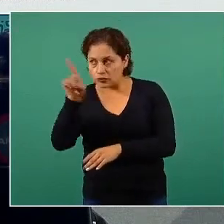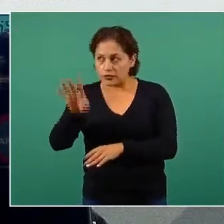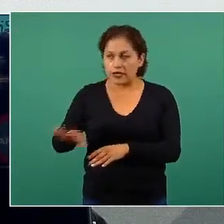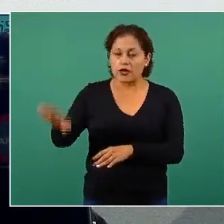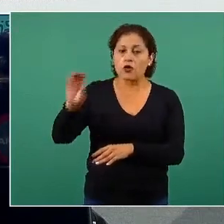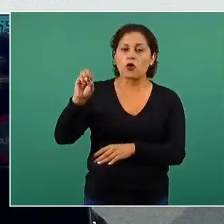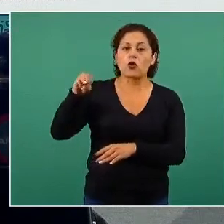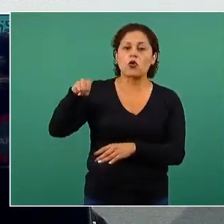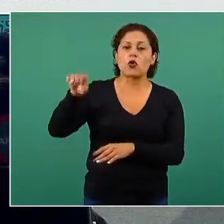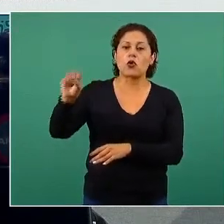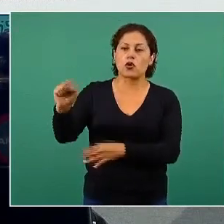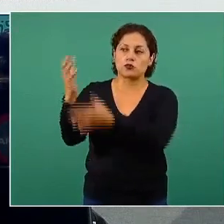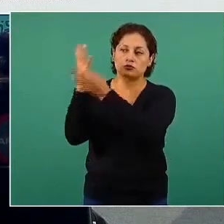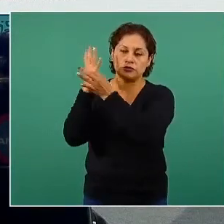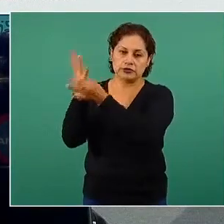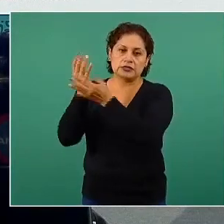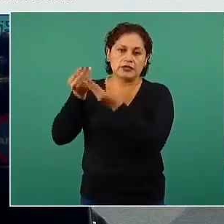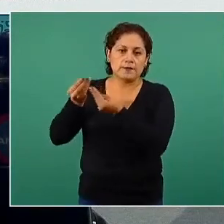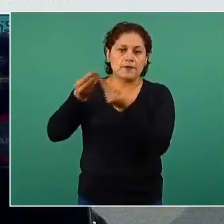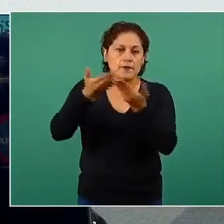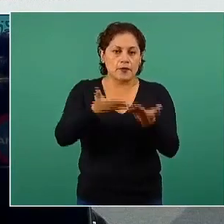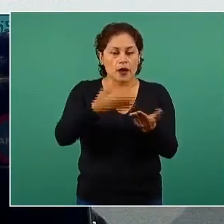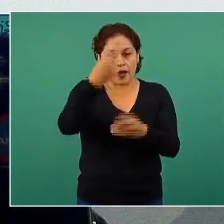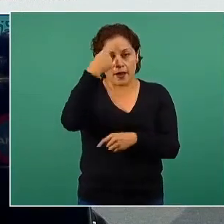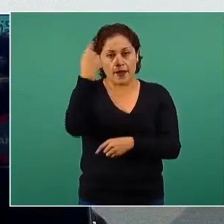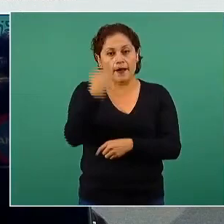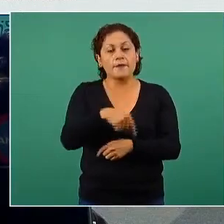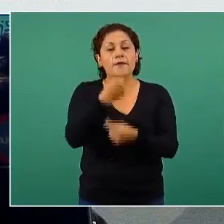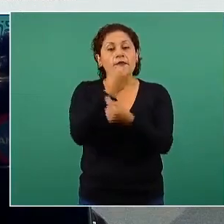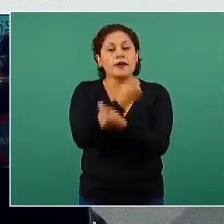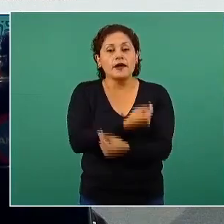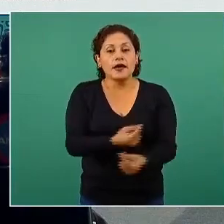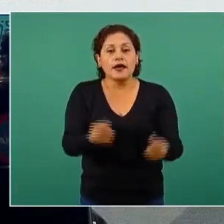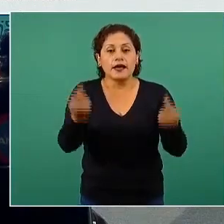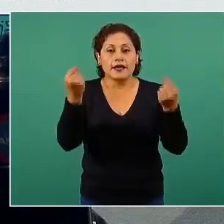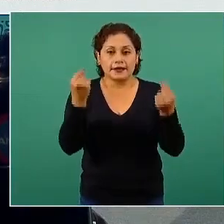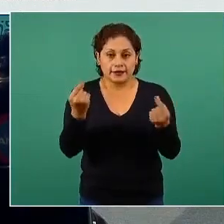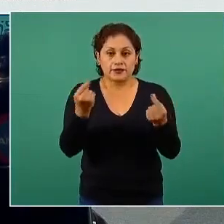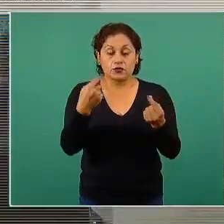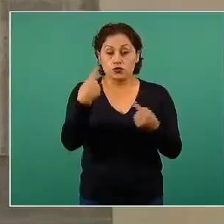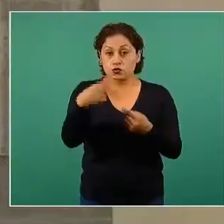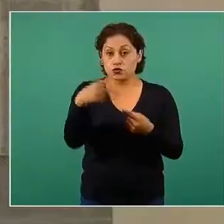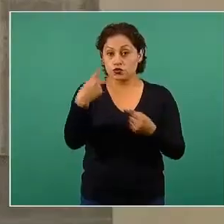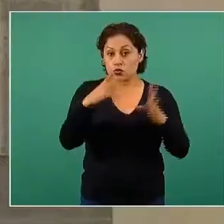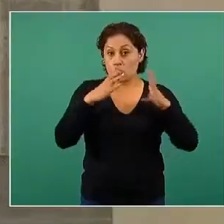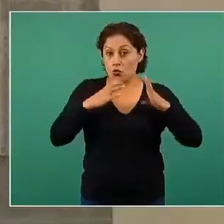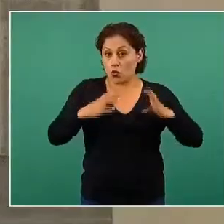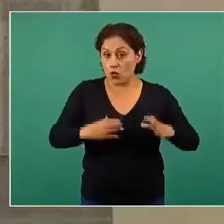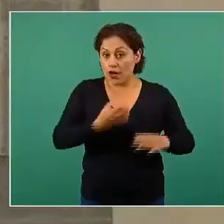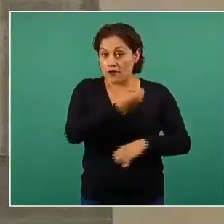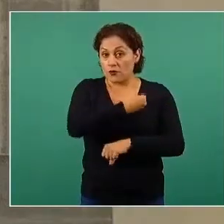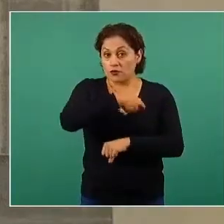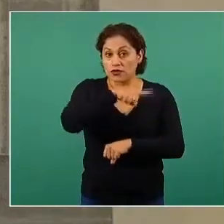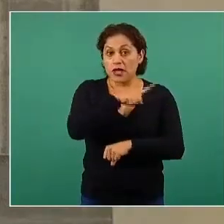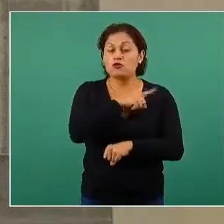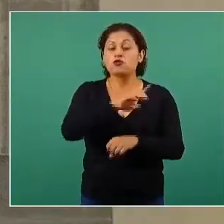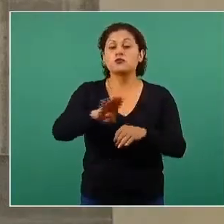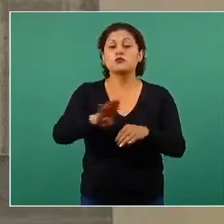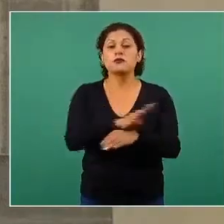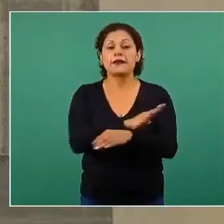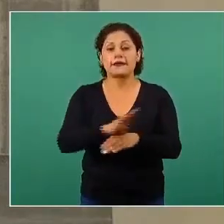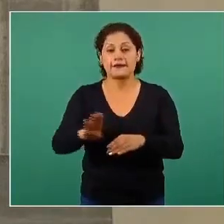de la Salud ha hecho para que los niños tengan beneficios para su salud y tengan un crecimiento